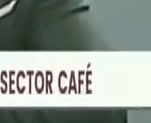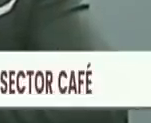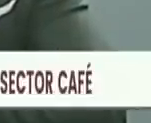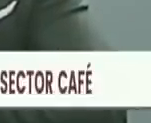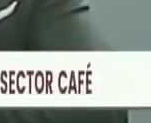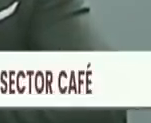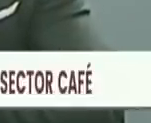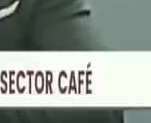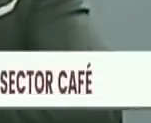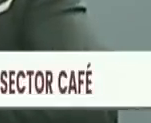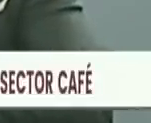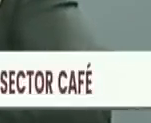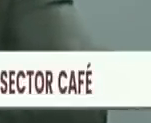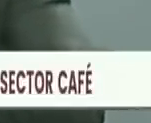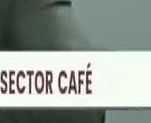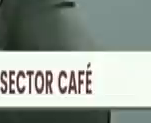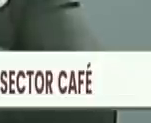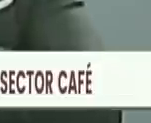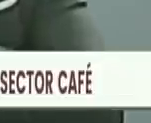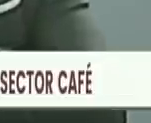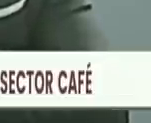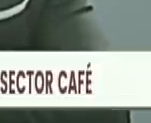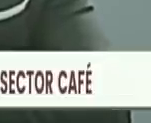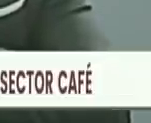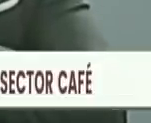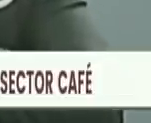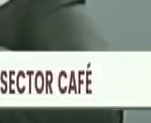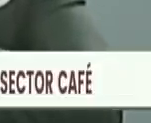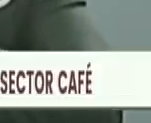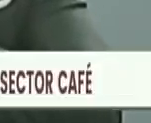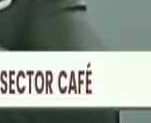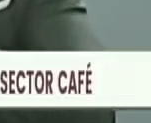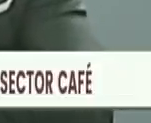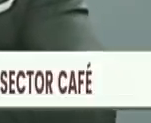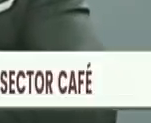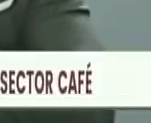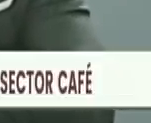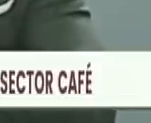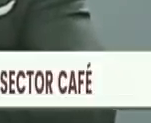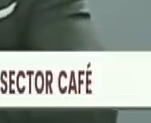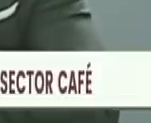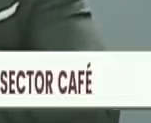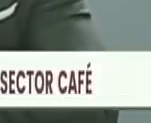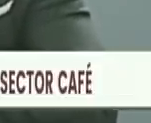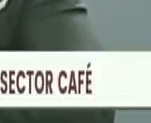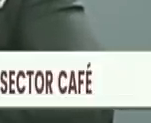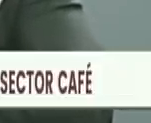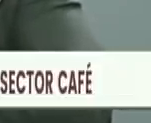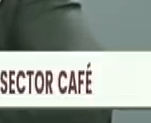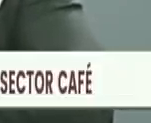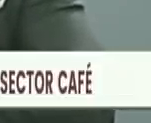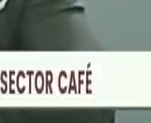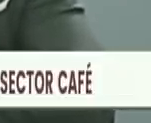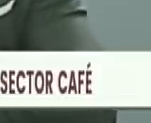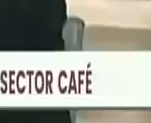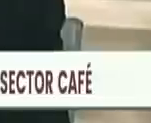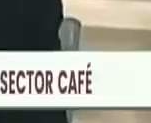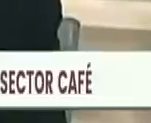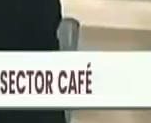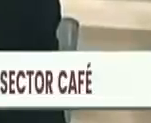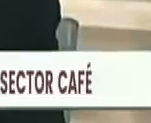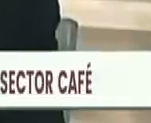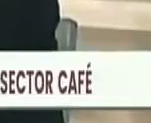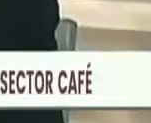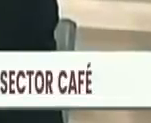crear fondos o mecanismos o instrumentos financieros que permitan avanzar hacia el financiamiento a los cañicultores. Creo que